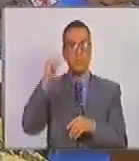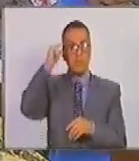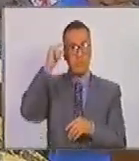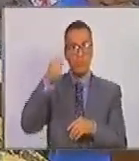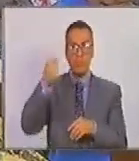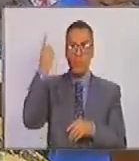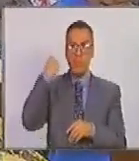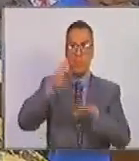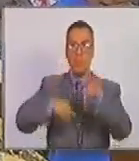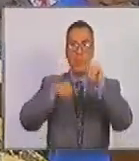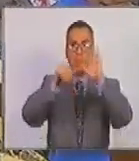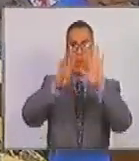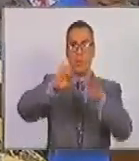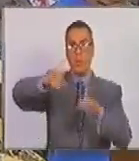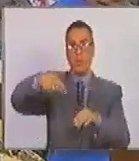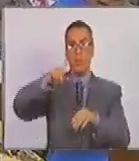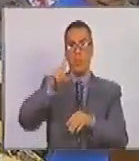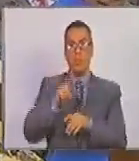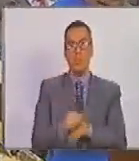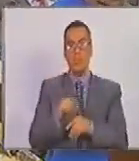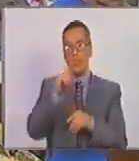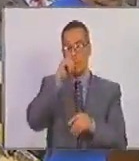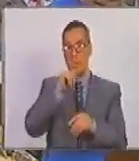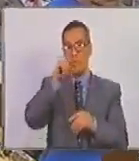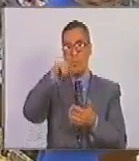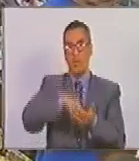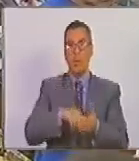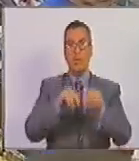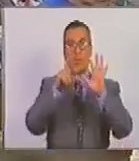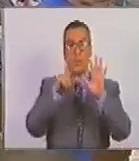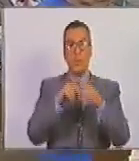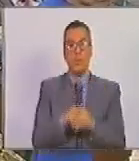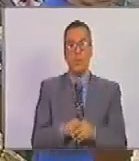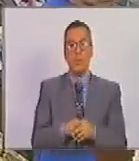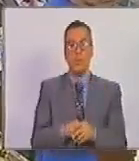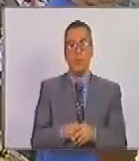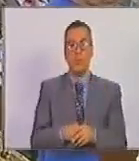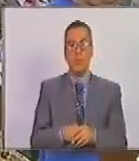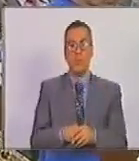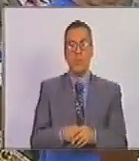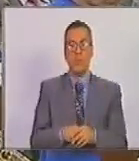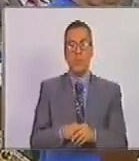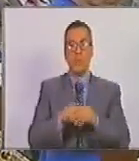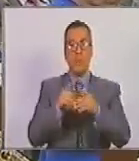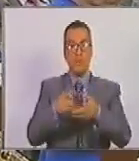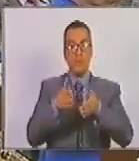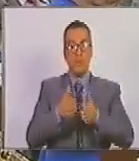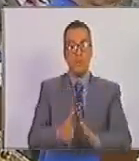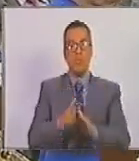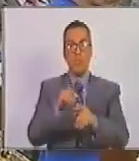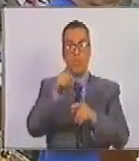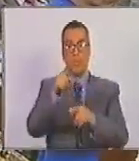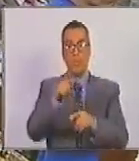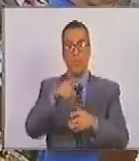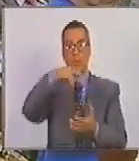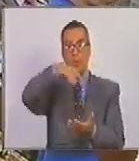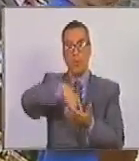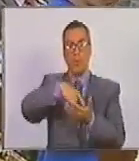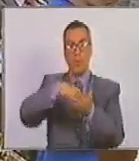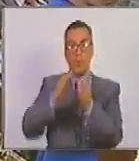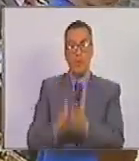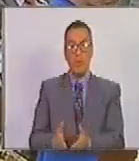de ayer, 19 de julio, en el año 1800, se junte natalicio de un carabueño